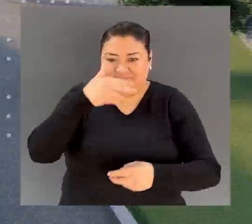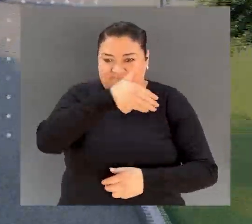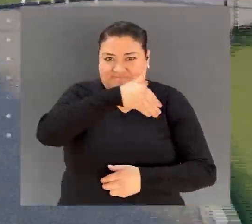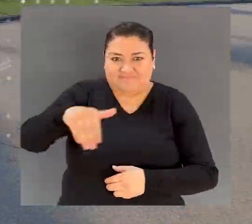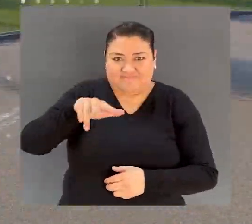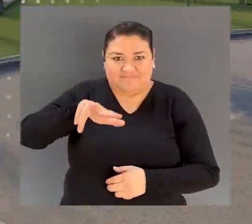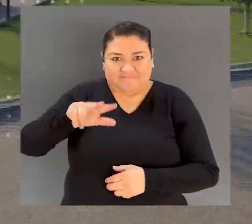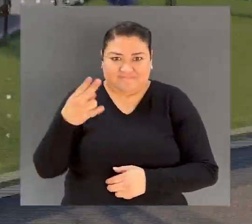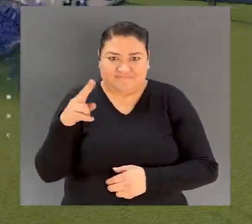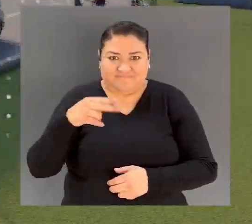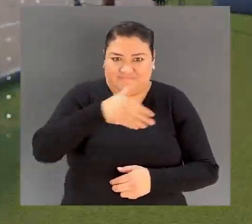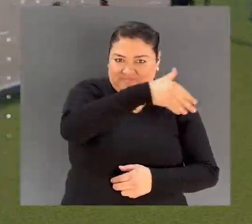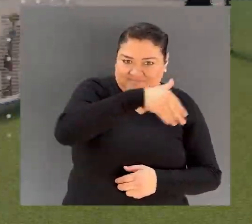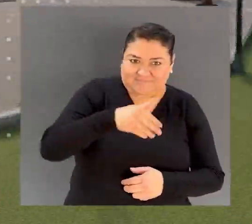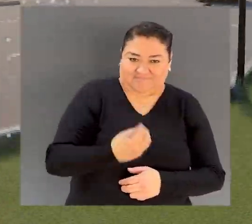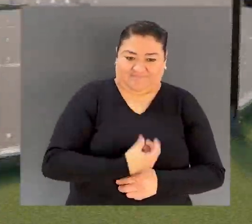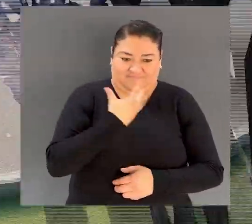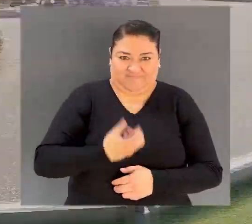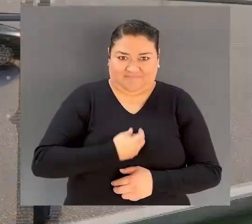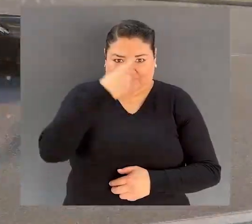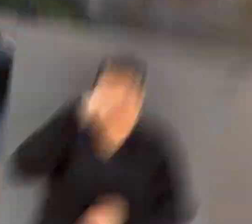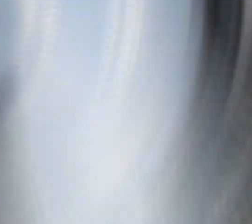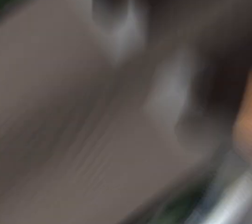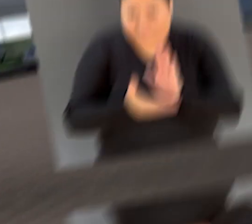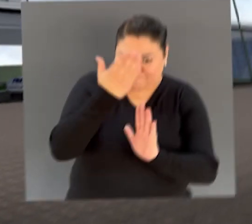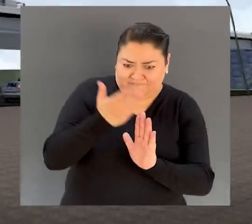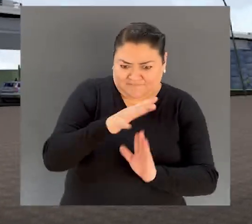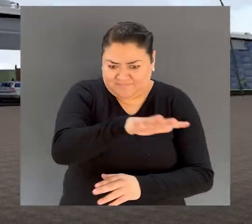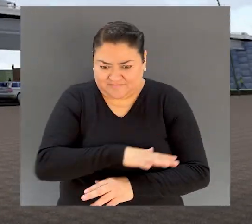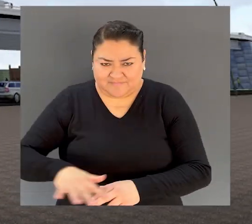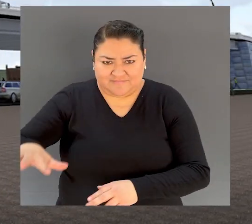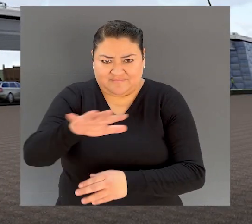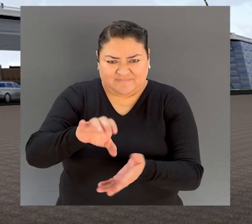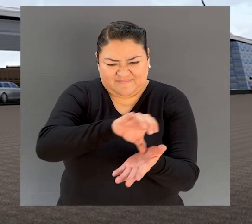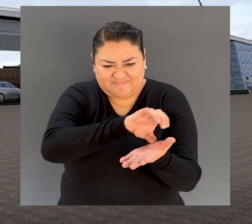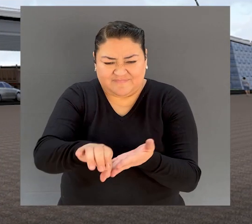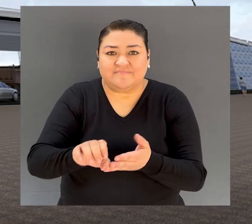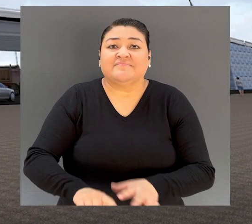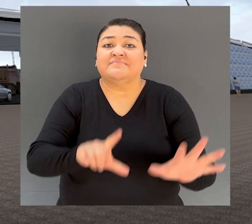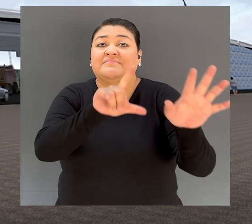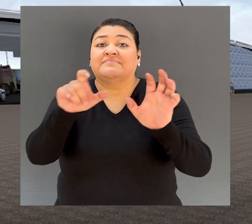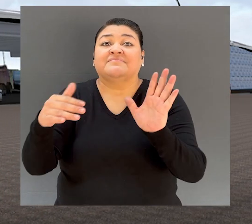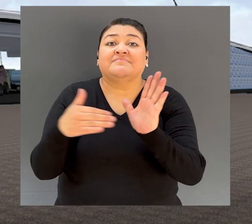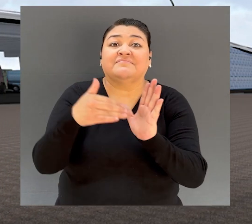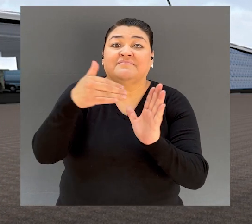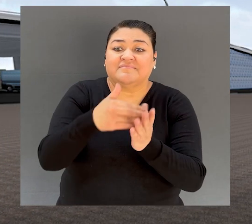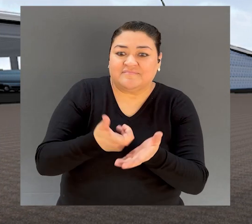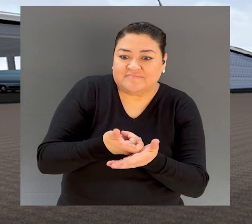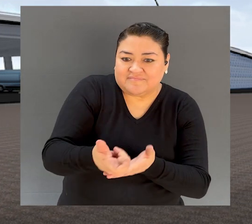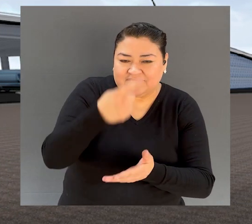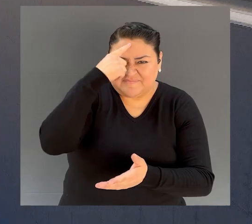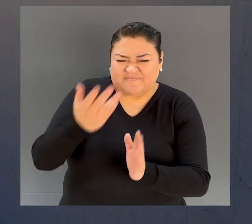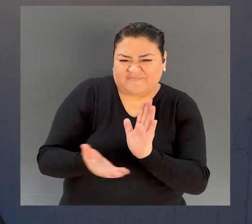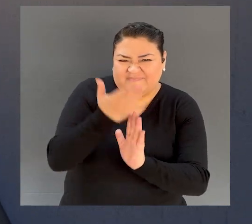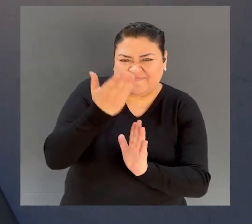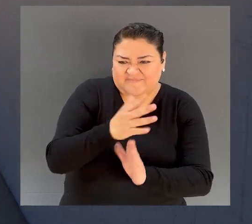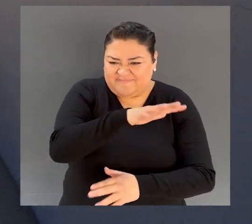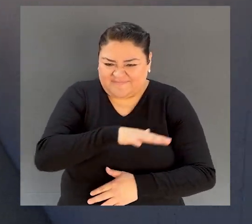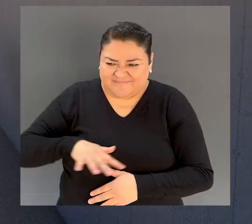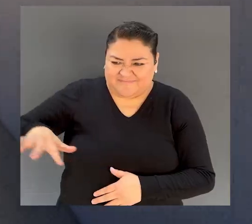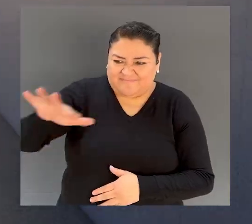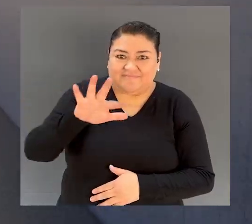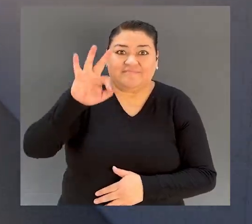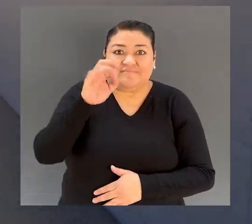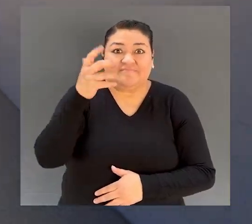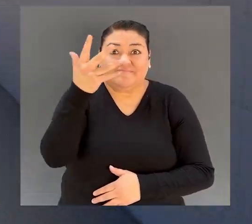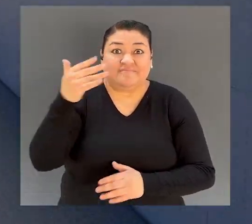Oriente, en Mulevar 18 de Noviembre y la Federal Atehuacán. Esta obra social, con una inversión de más de 700 millones de pesos, beneficiará